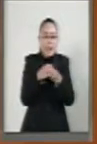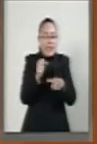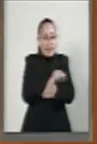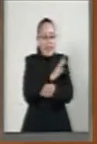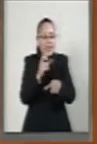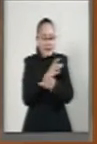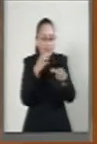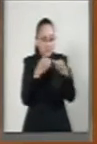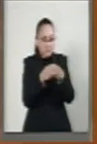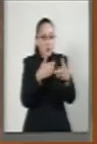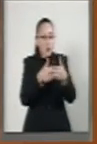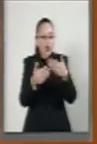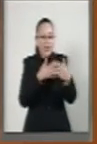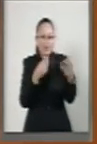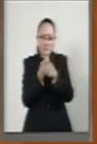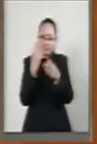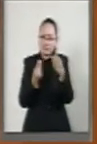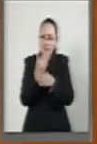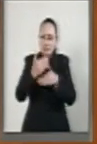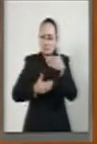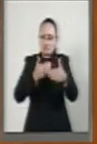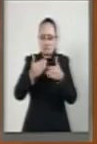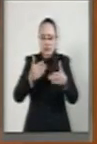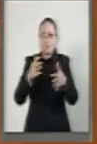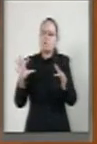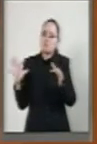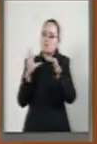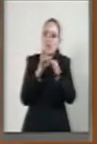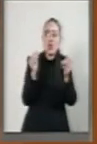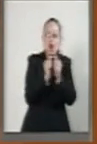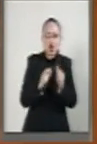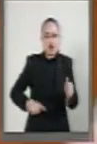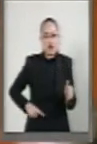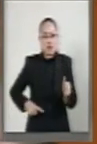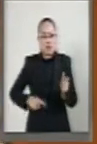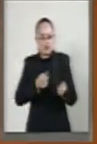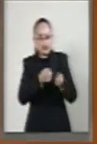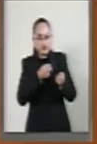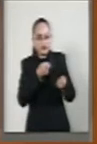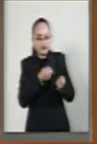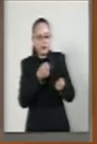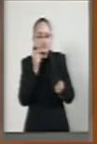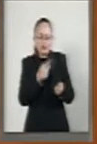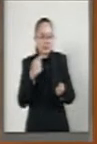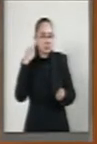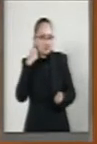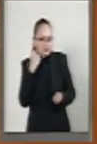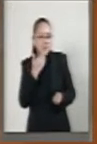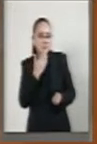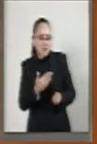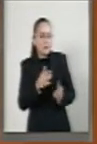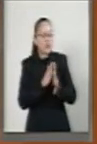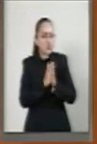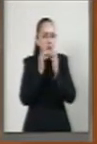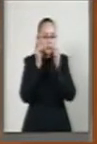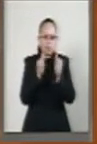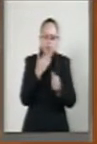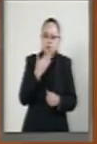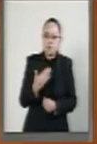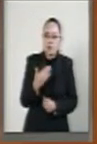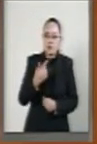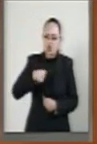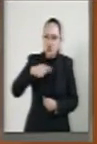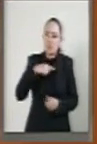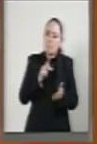seguirá bajo la rectoría del Estado. Que se diga bien y que se escuche bien. No nos cansaremos de